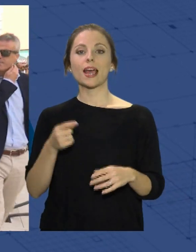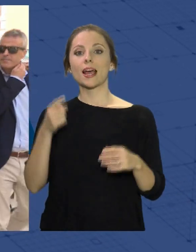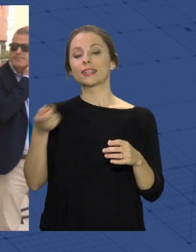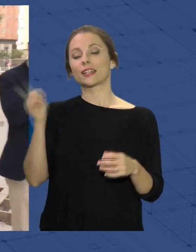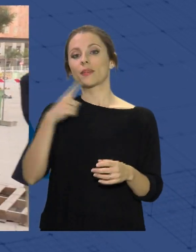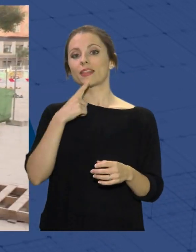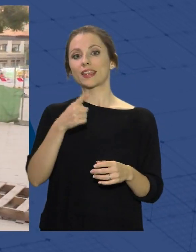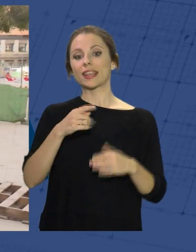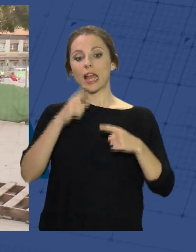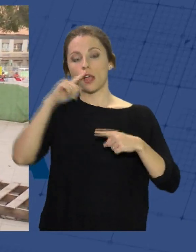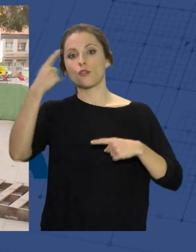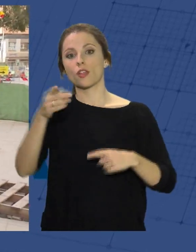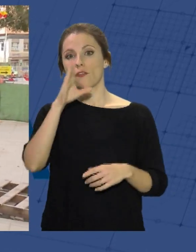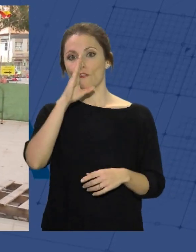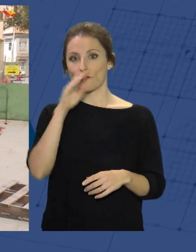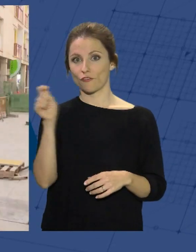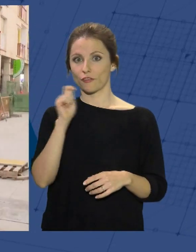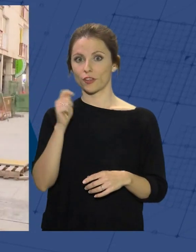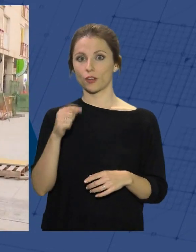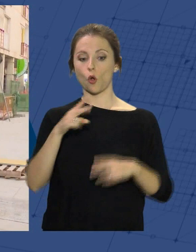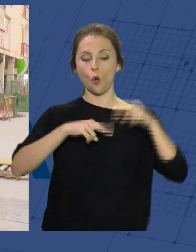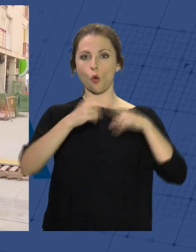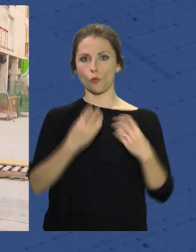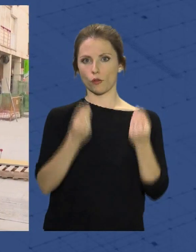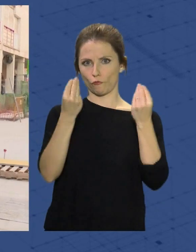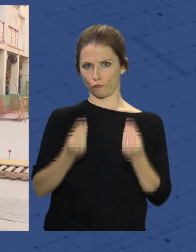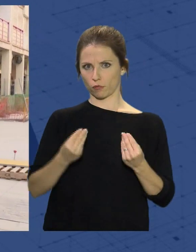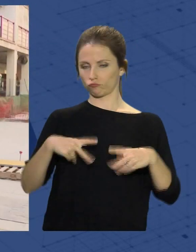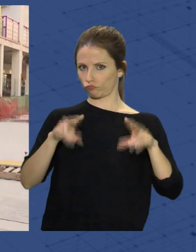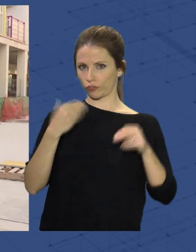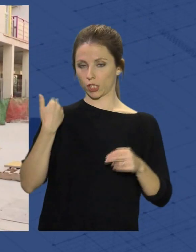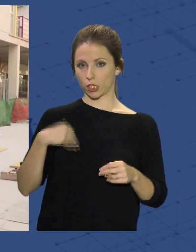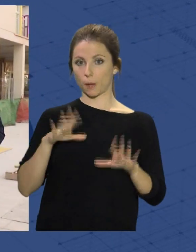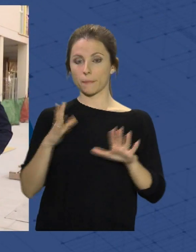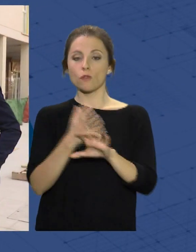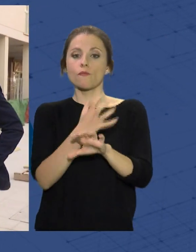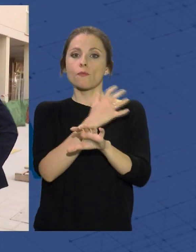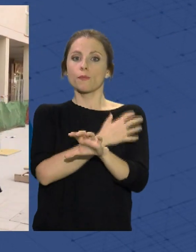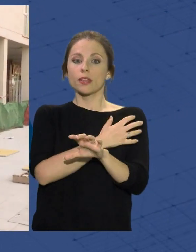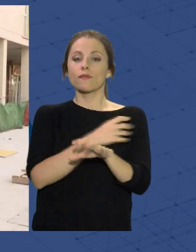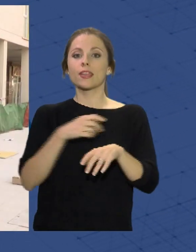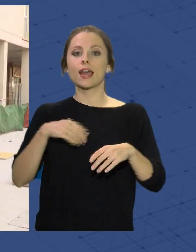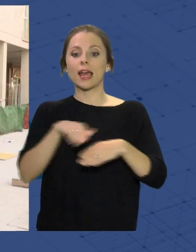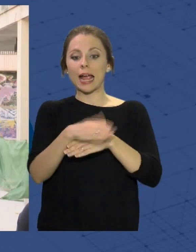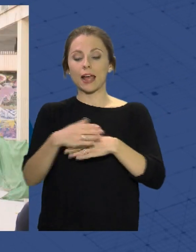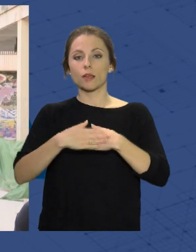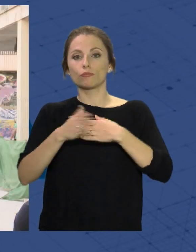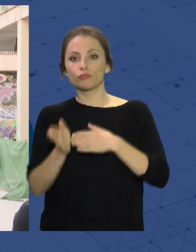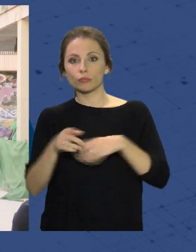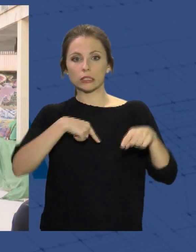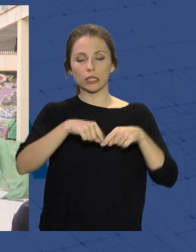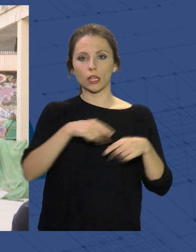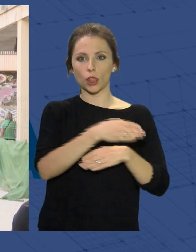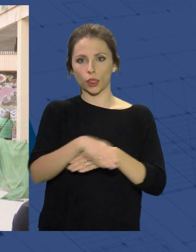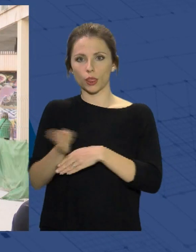en febrero de 2023 finalizarán estas obras y que previamente se abrirá el tráfico rodado en ambas vías. Y la idea